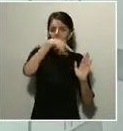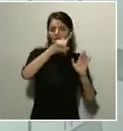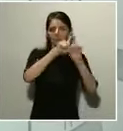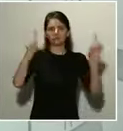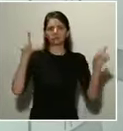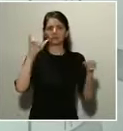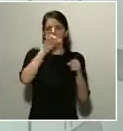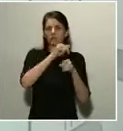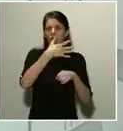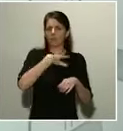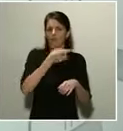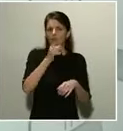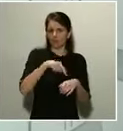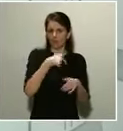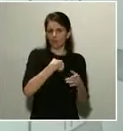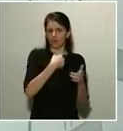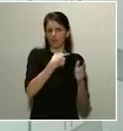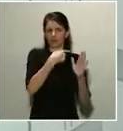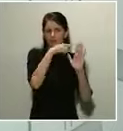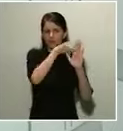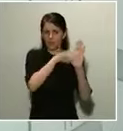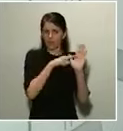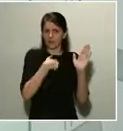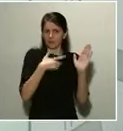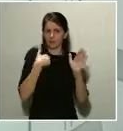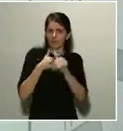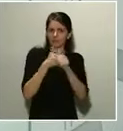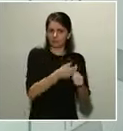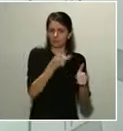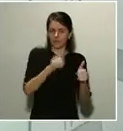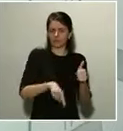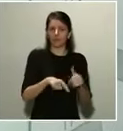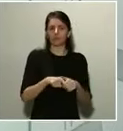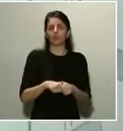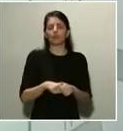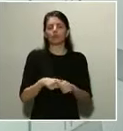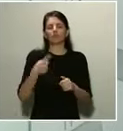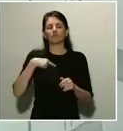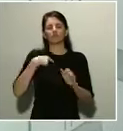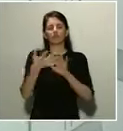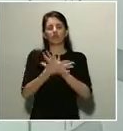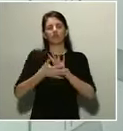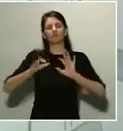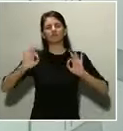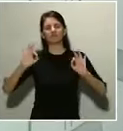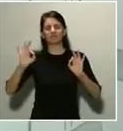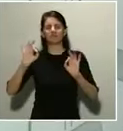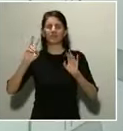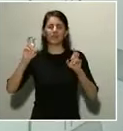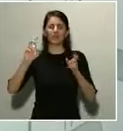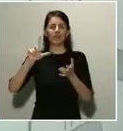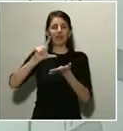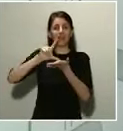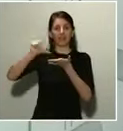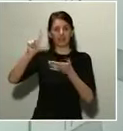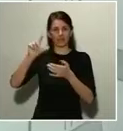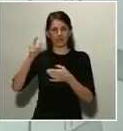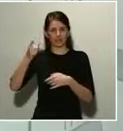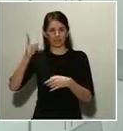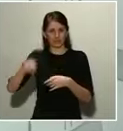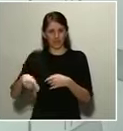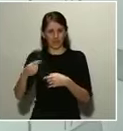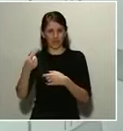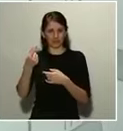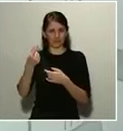también viendo algunas cuestiones que tienen que ver con liquidaciones por parte del ministerio para que las puedan cobrar lo más pronto